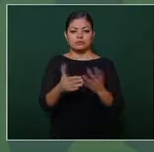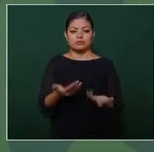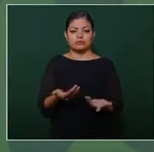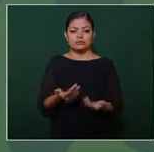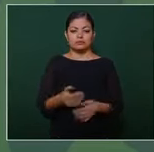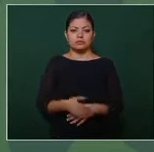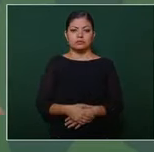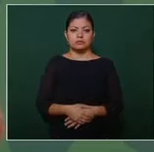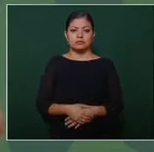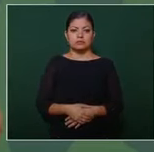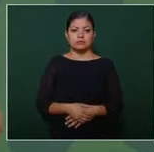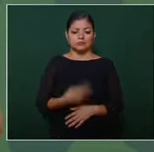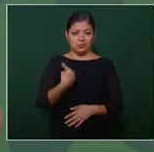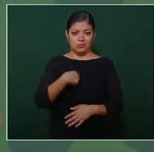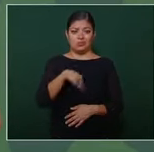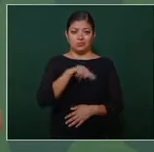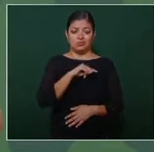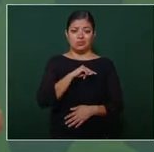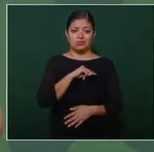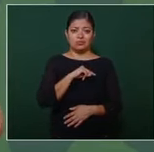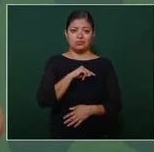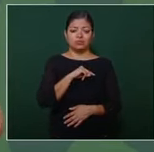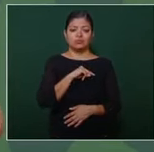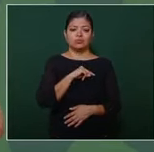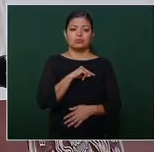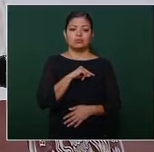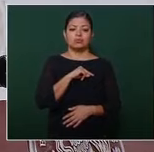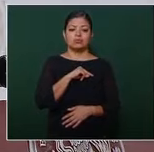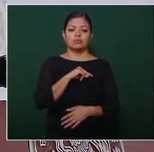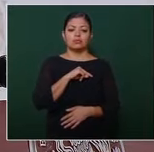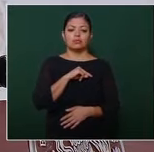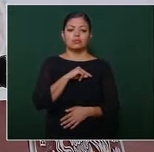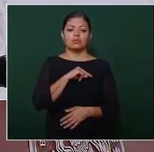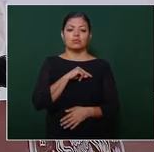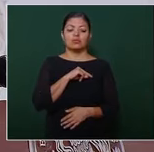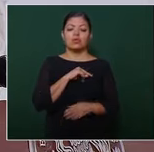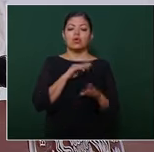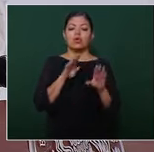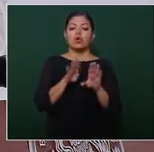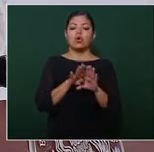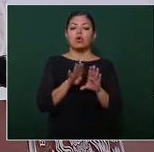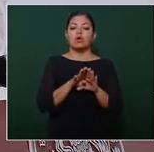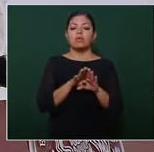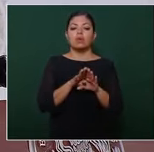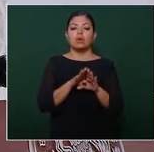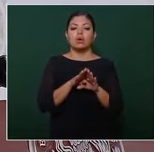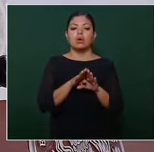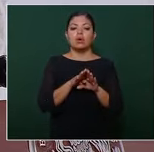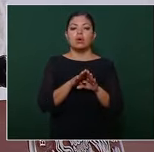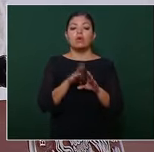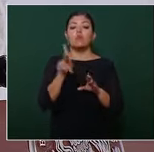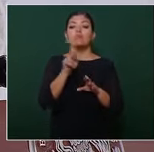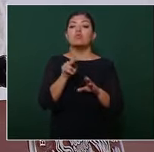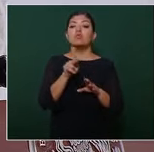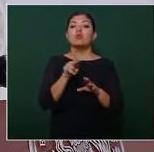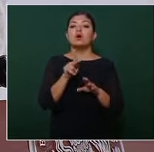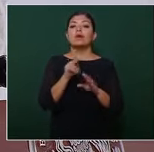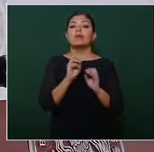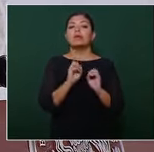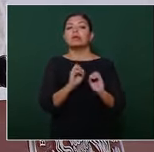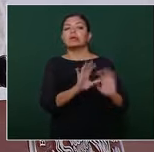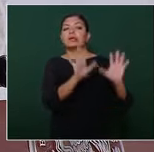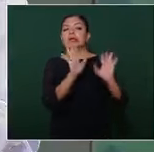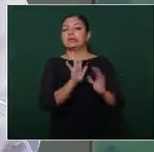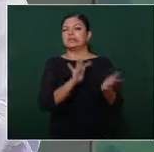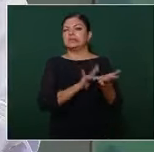nosotros no dejamos a ningún pueblo sin